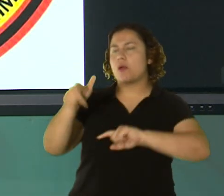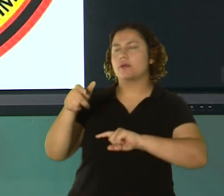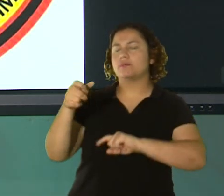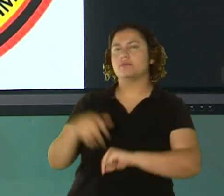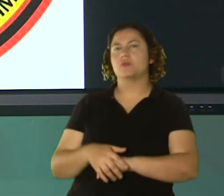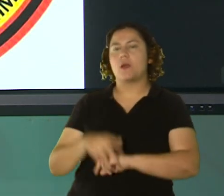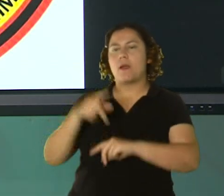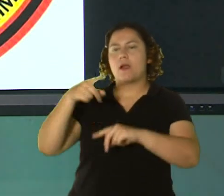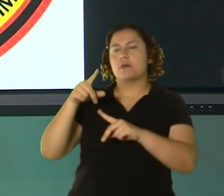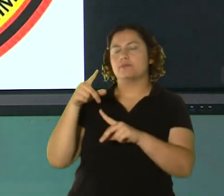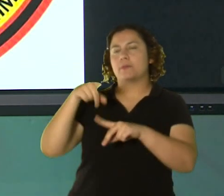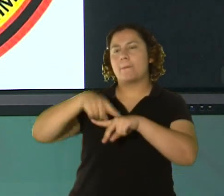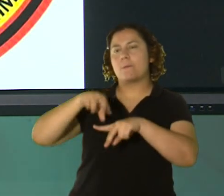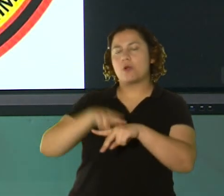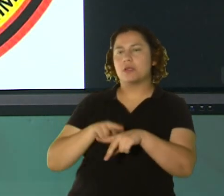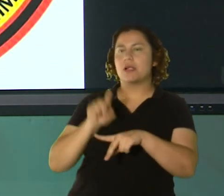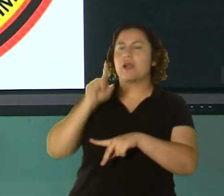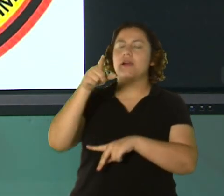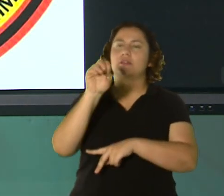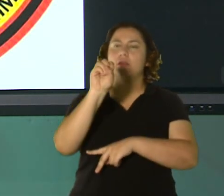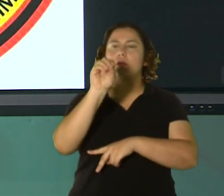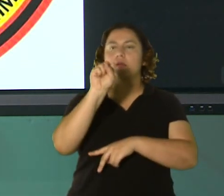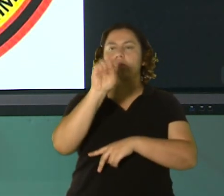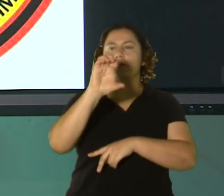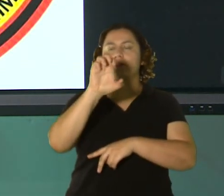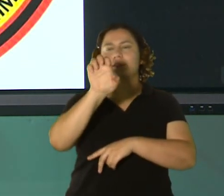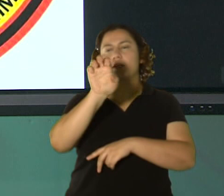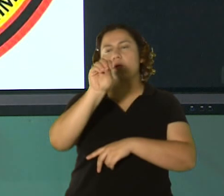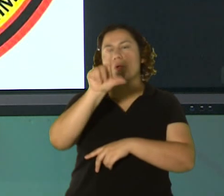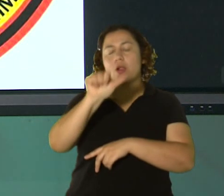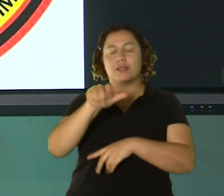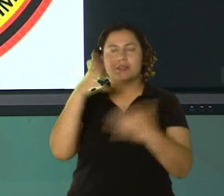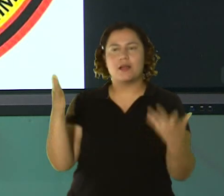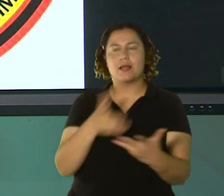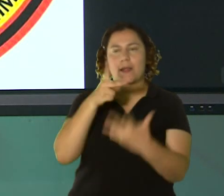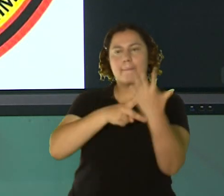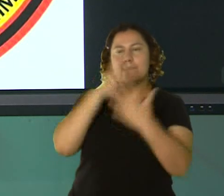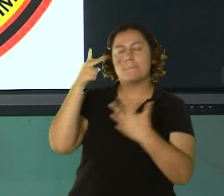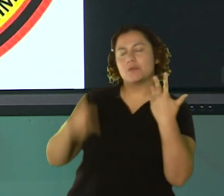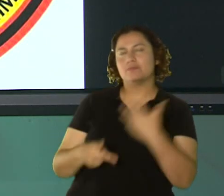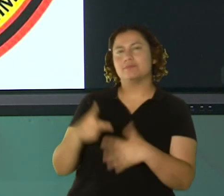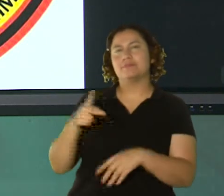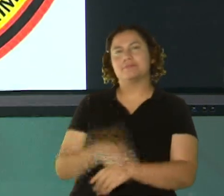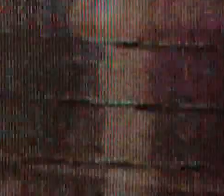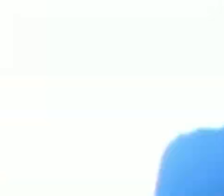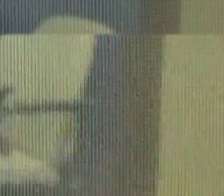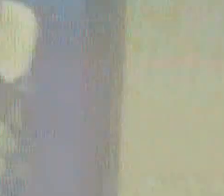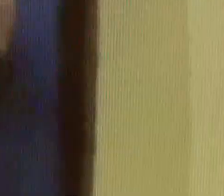de Puerto Rico, al Conti de Osola en la Florida con el Charisma Alcor López. Aquí en Lo Más Buscados, Puerto Rico.